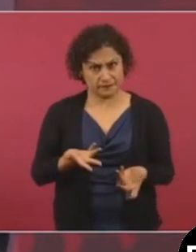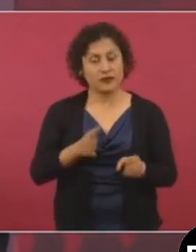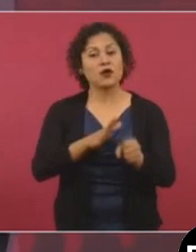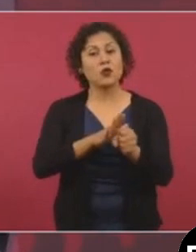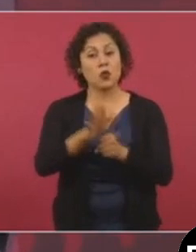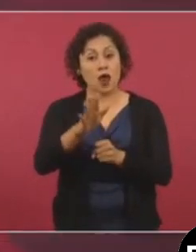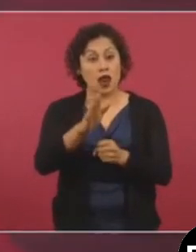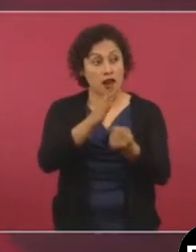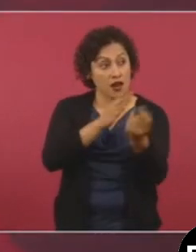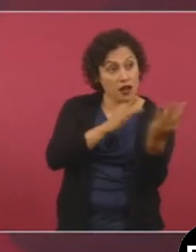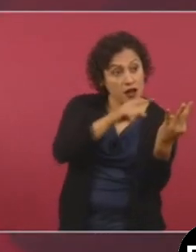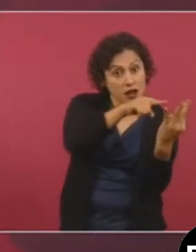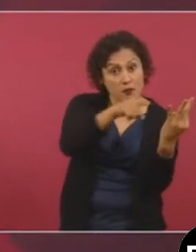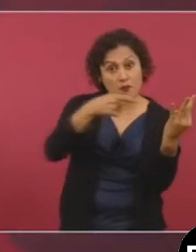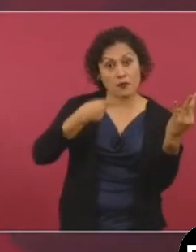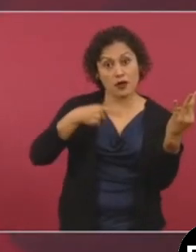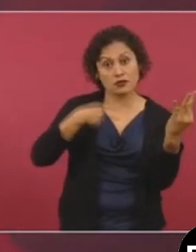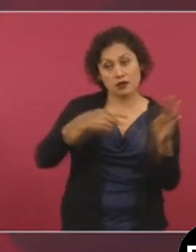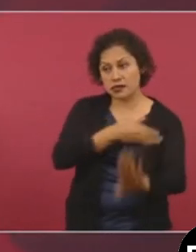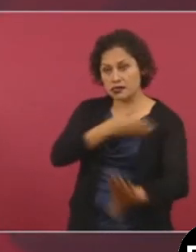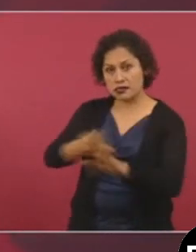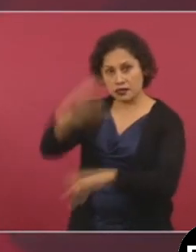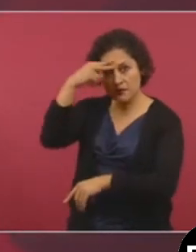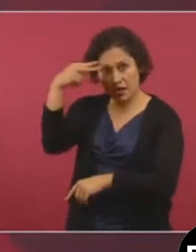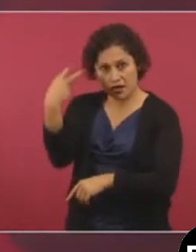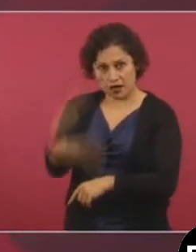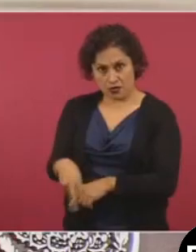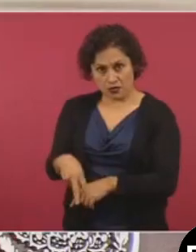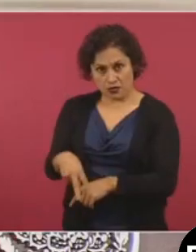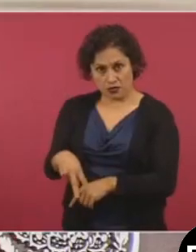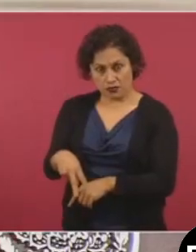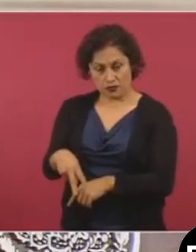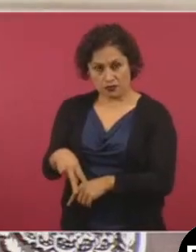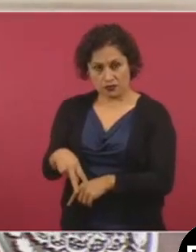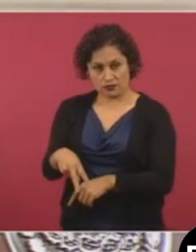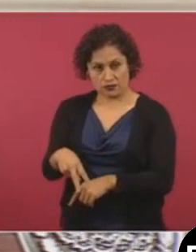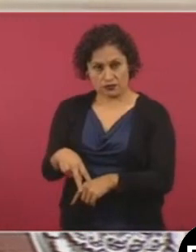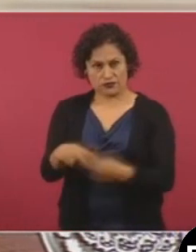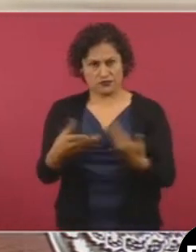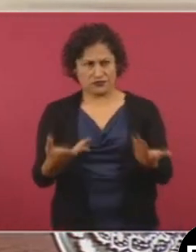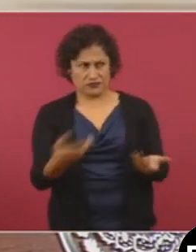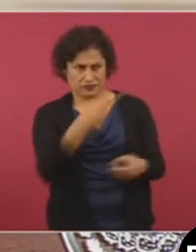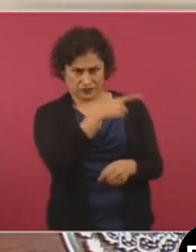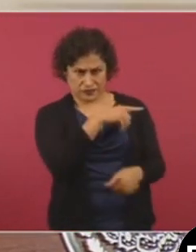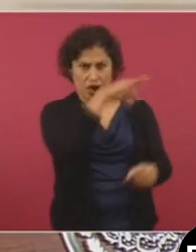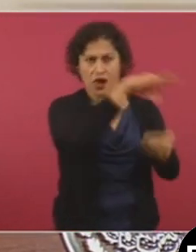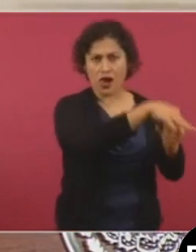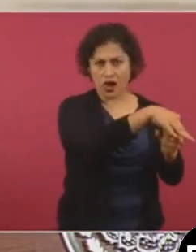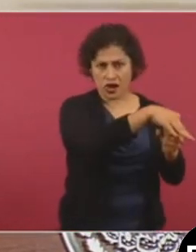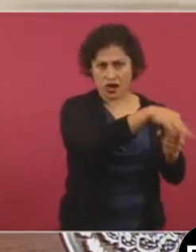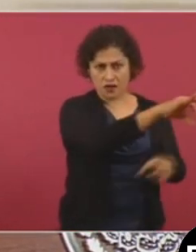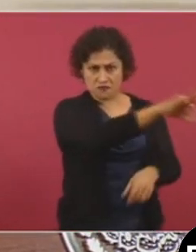a México obtener beneficios políticos